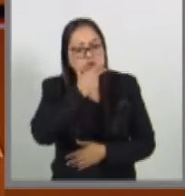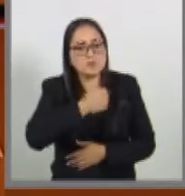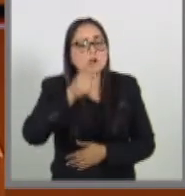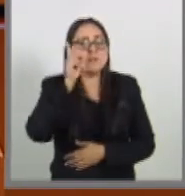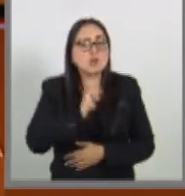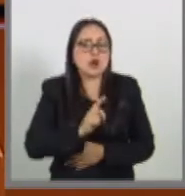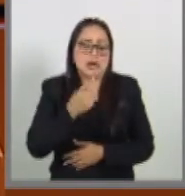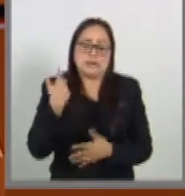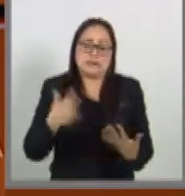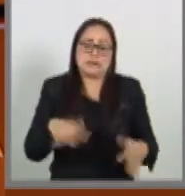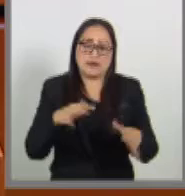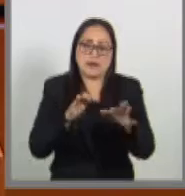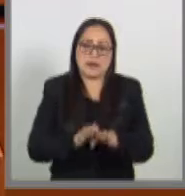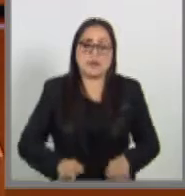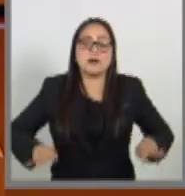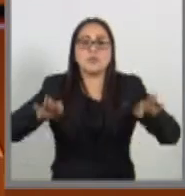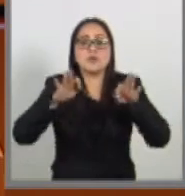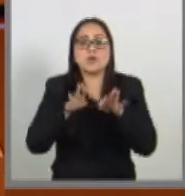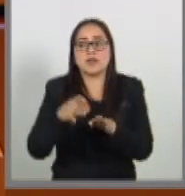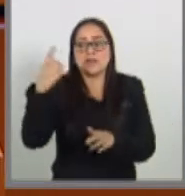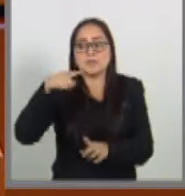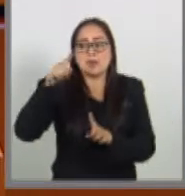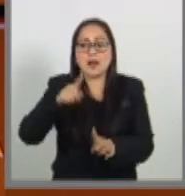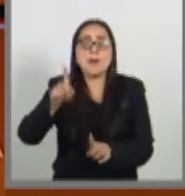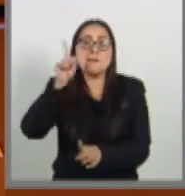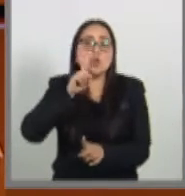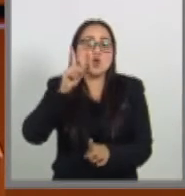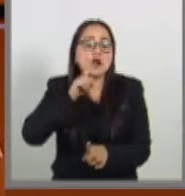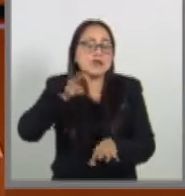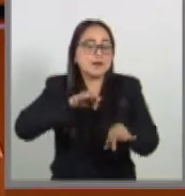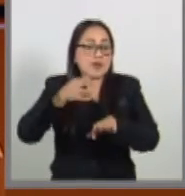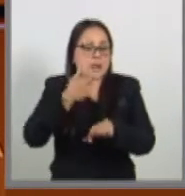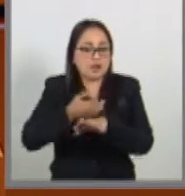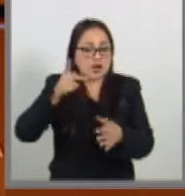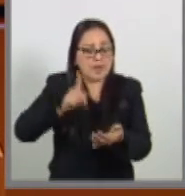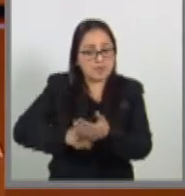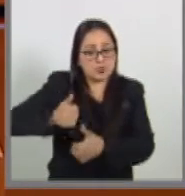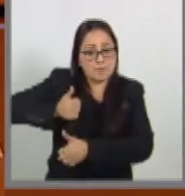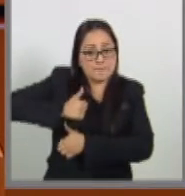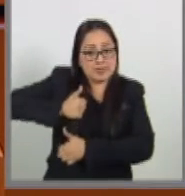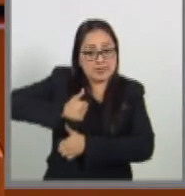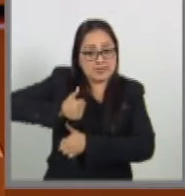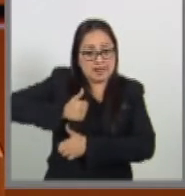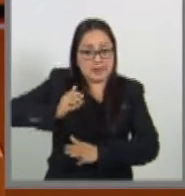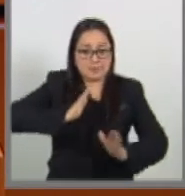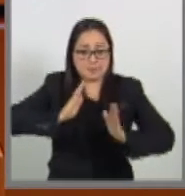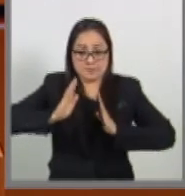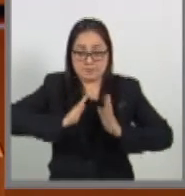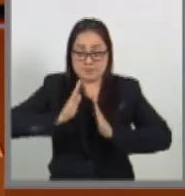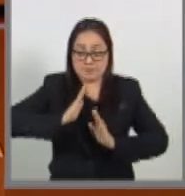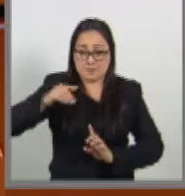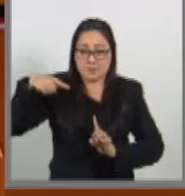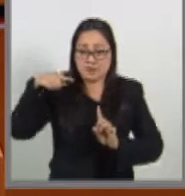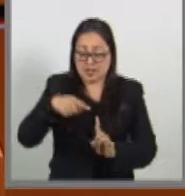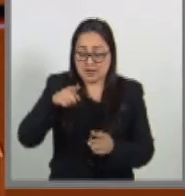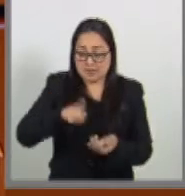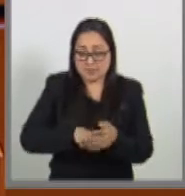de suma importancia que la madre trabajadora que elabora en las Fuerzas Armadas Mexicanas